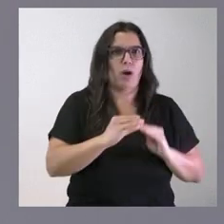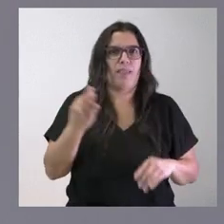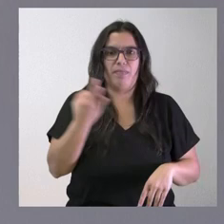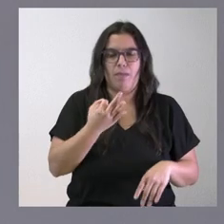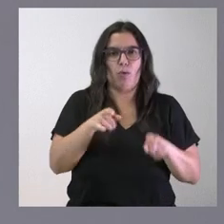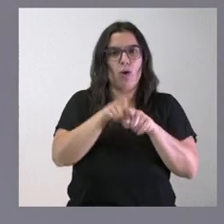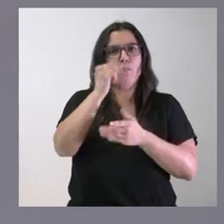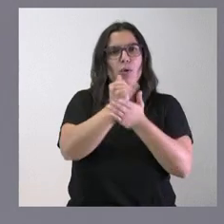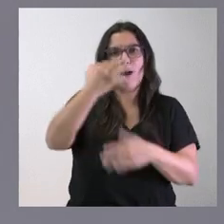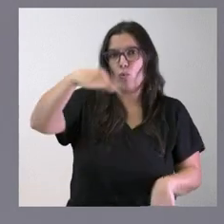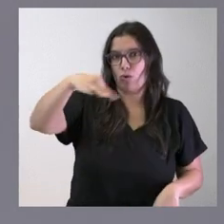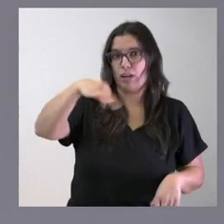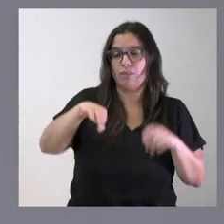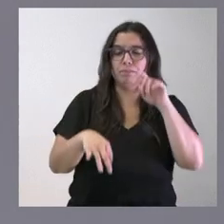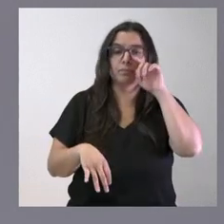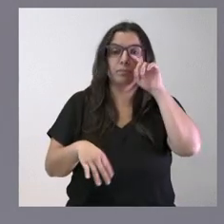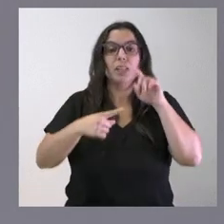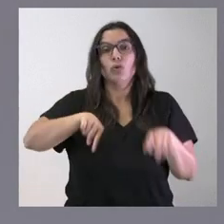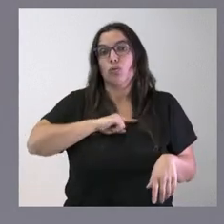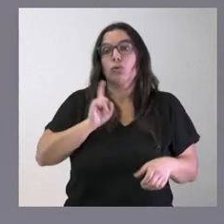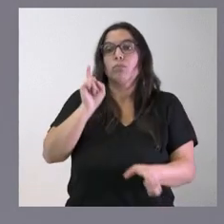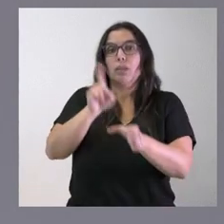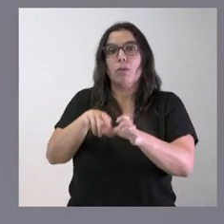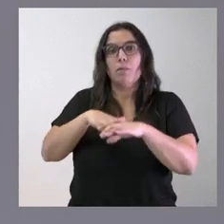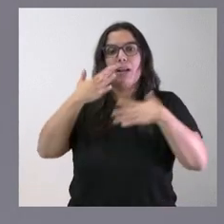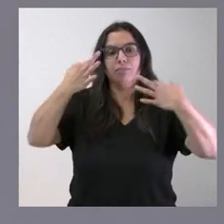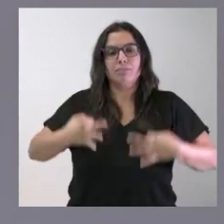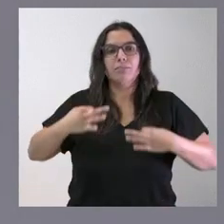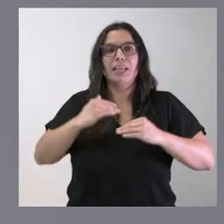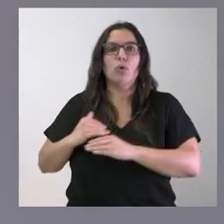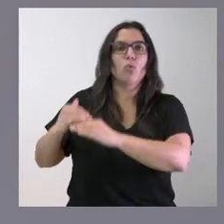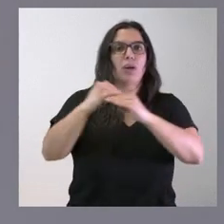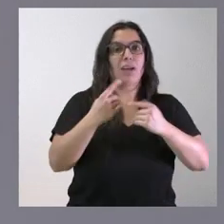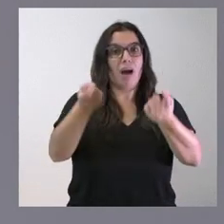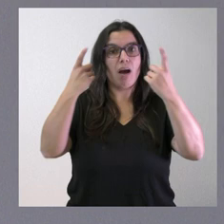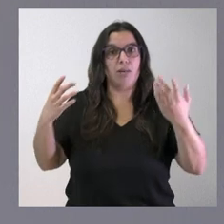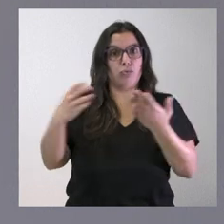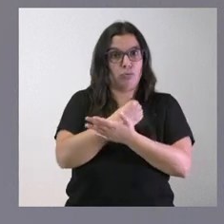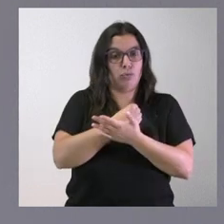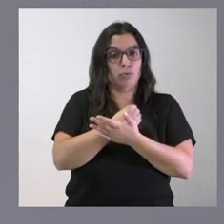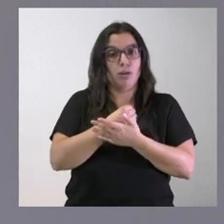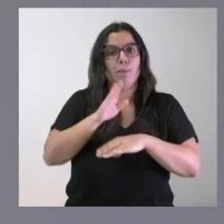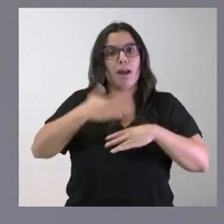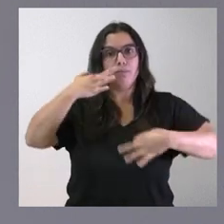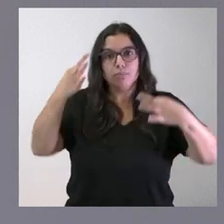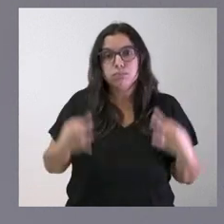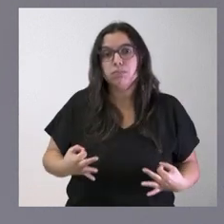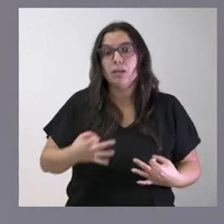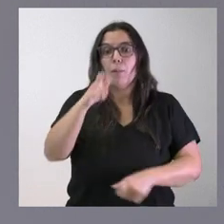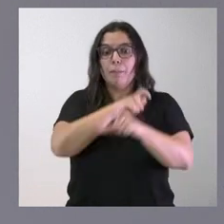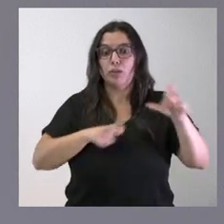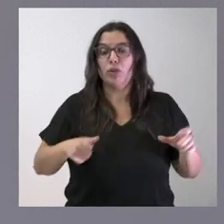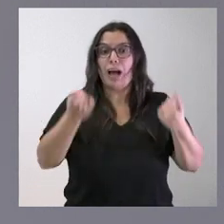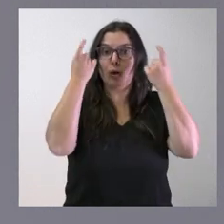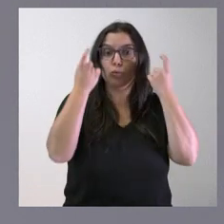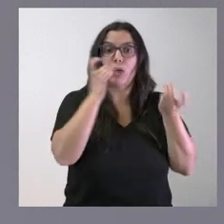lógicamente, que nosotros estamos allí para garantizar la igualdad de todos los alumnos, para garantizar que el mérito de los alumnos de Castilla y